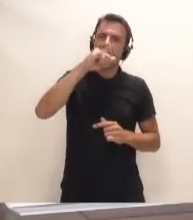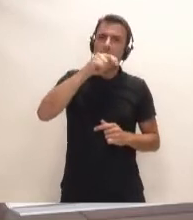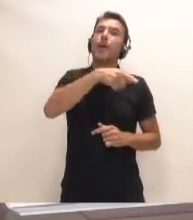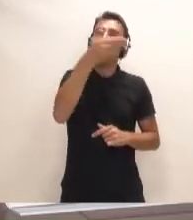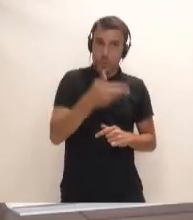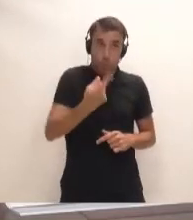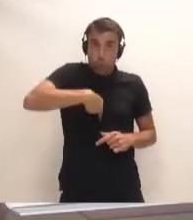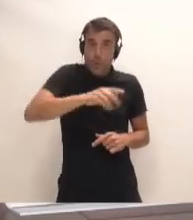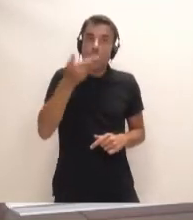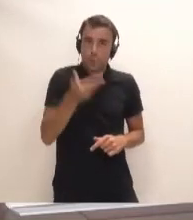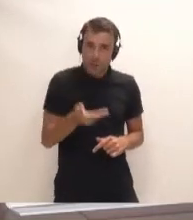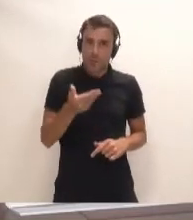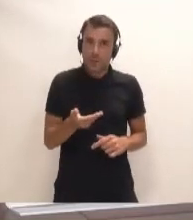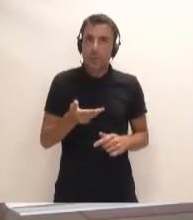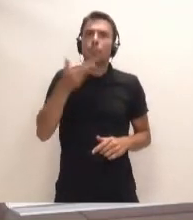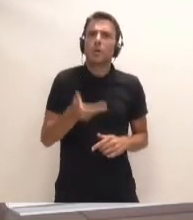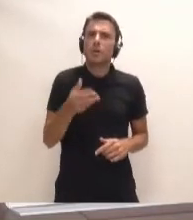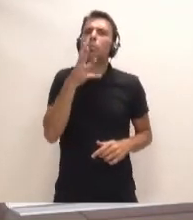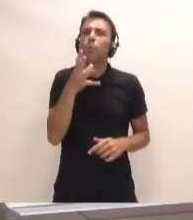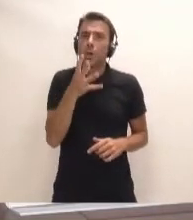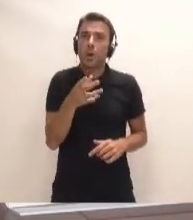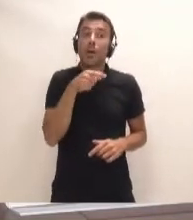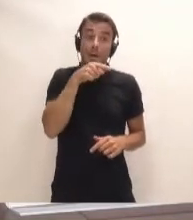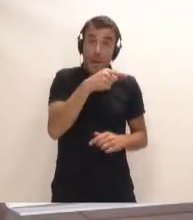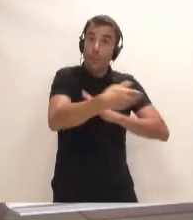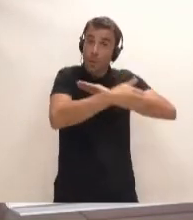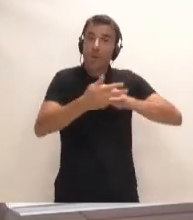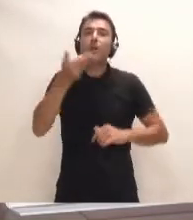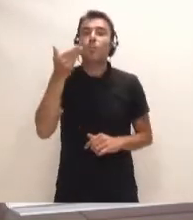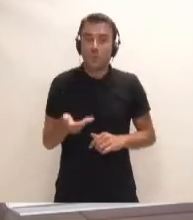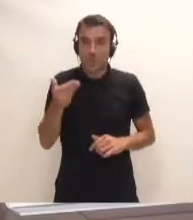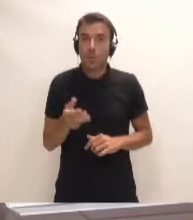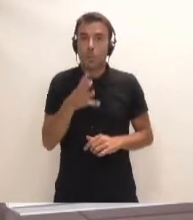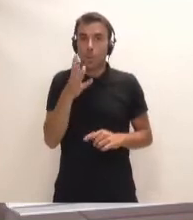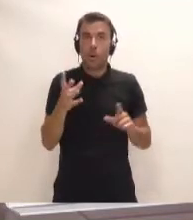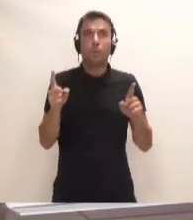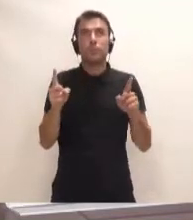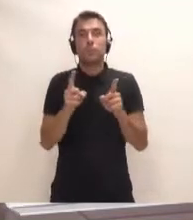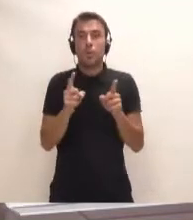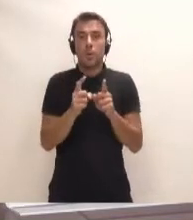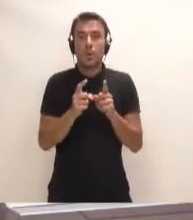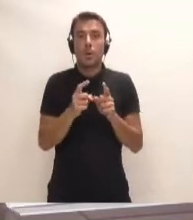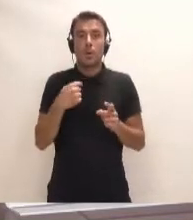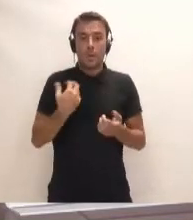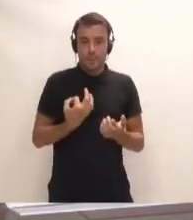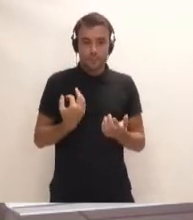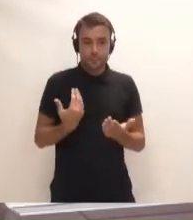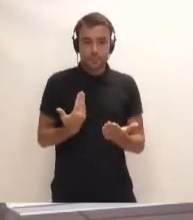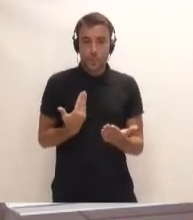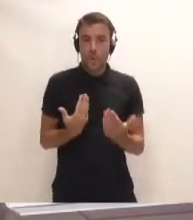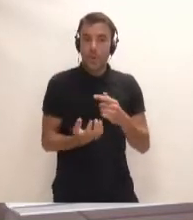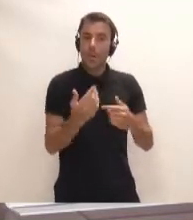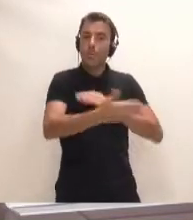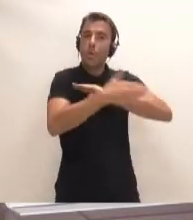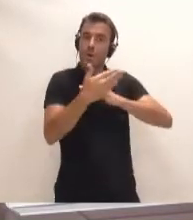es Fonsalía? ¿Por qué es tan importante? Pues Fonsalía es importante porque es que estamos justificando la realización de un